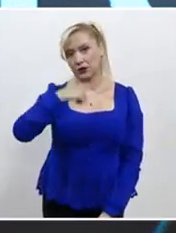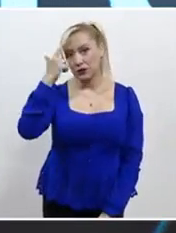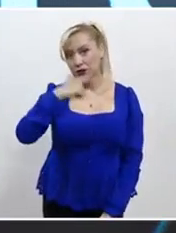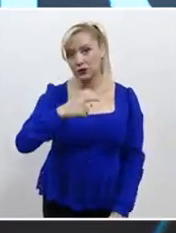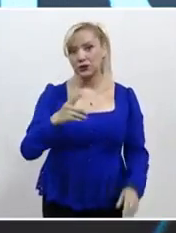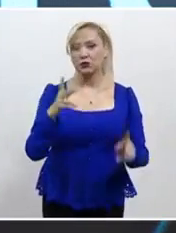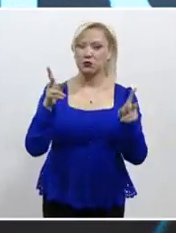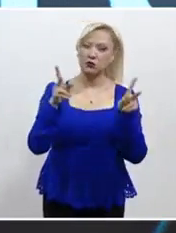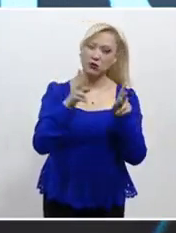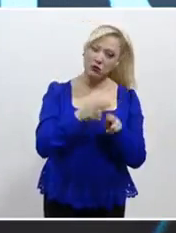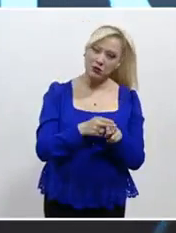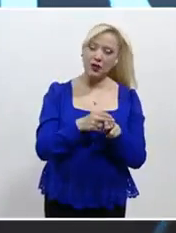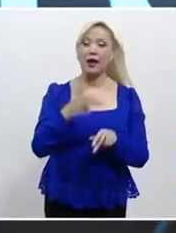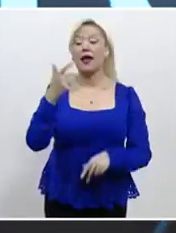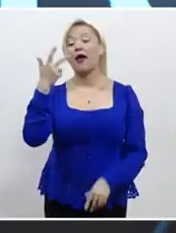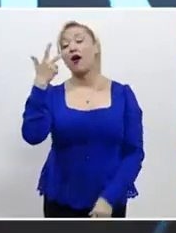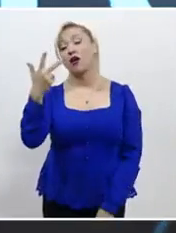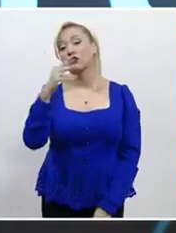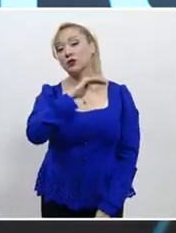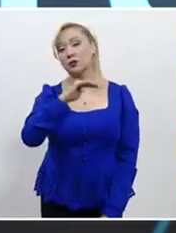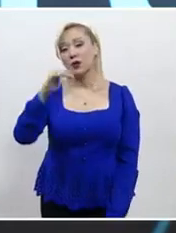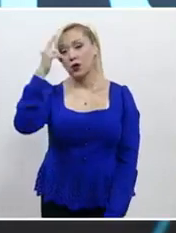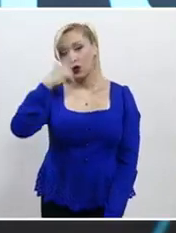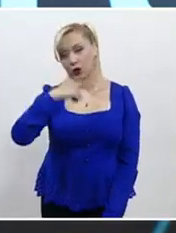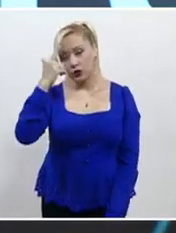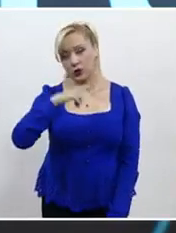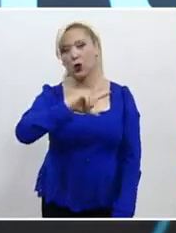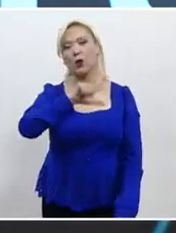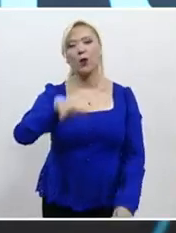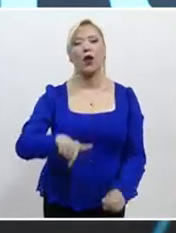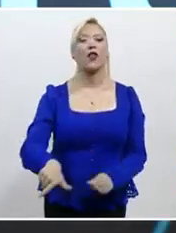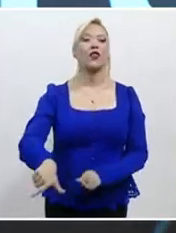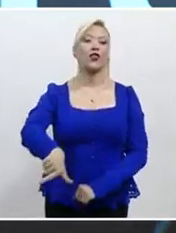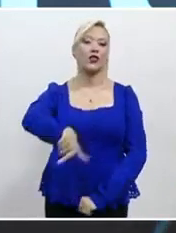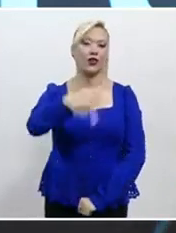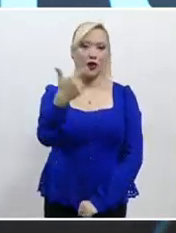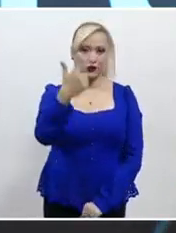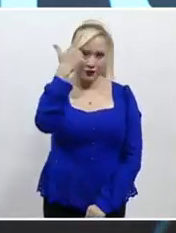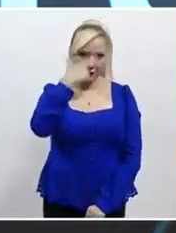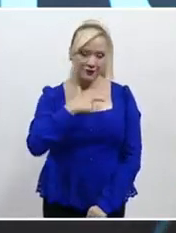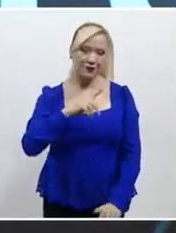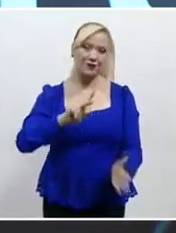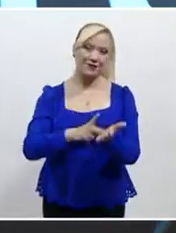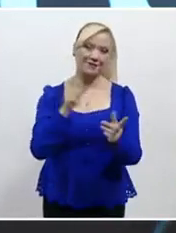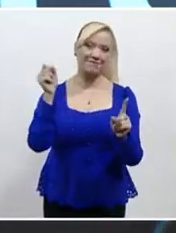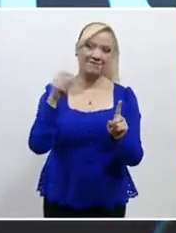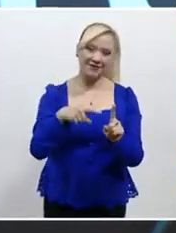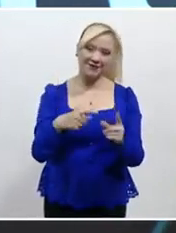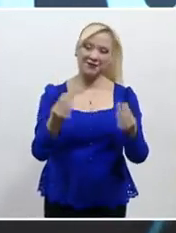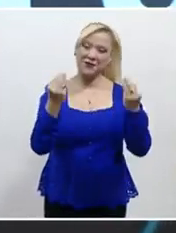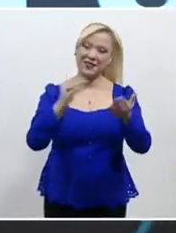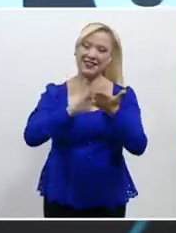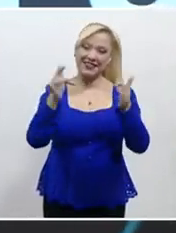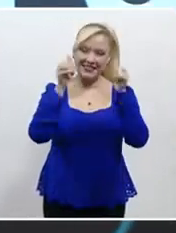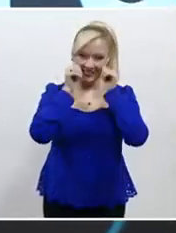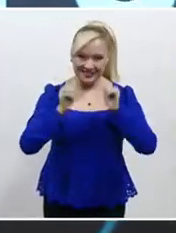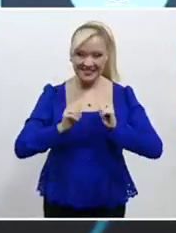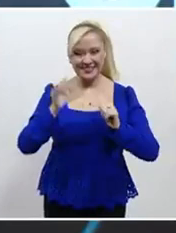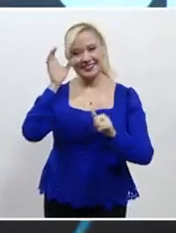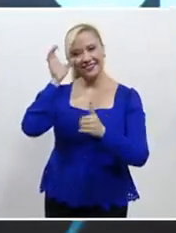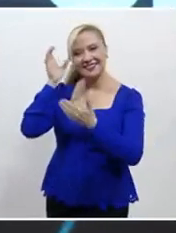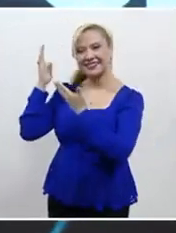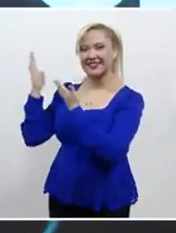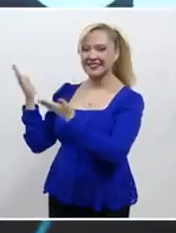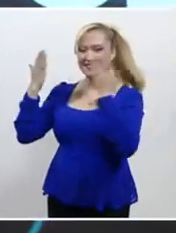del día. Y 20.30, el noticiero nocturno con repetición a las 0 horas. Gracias por su atención. Soy Citlaly